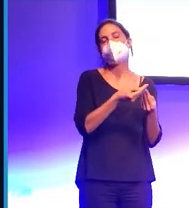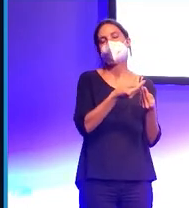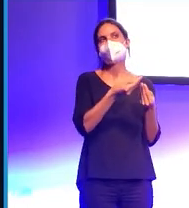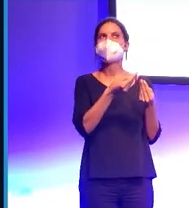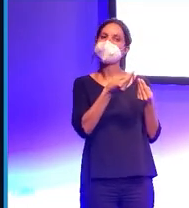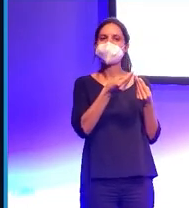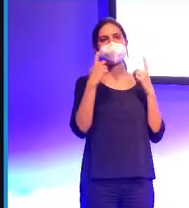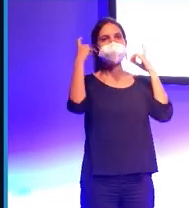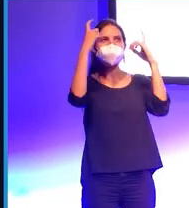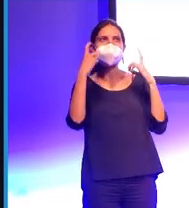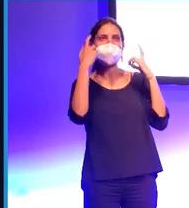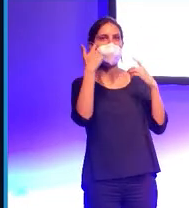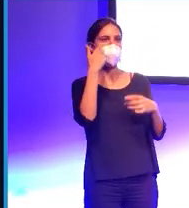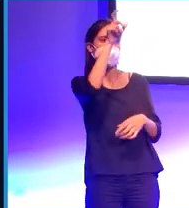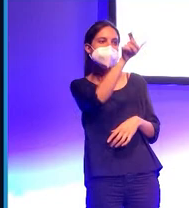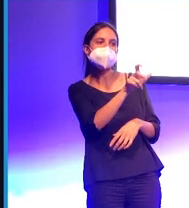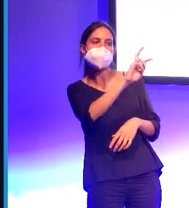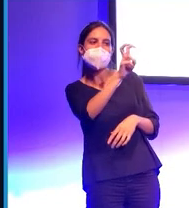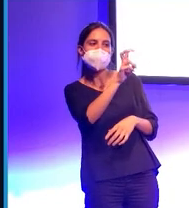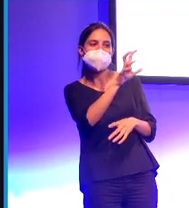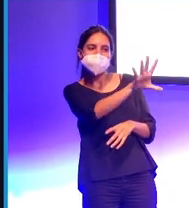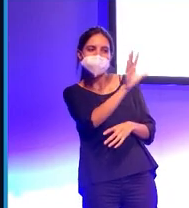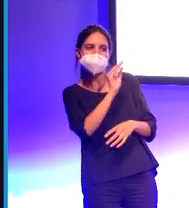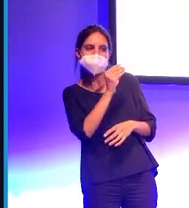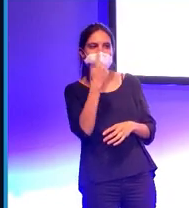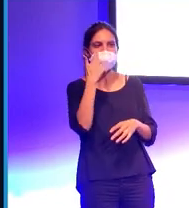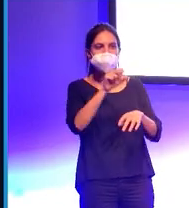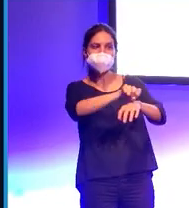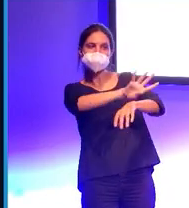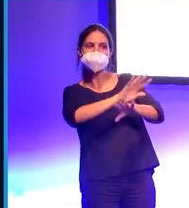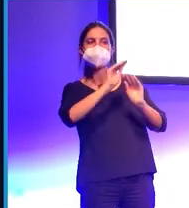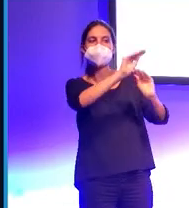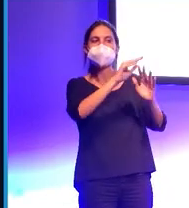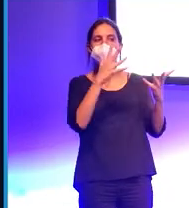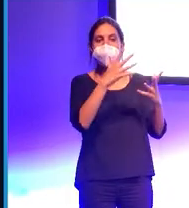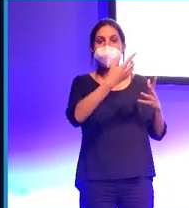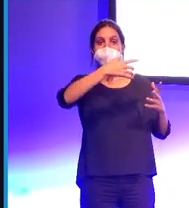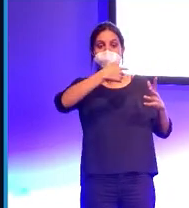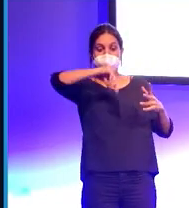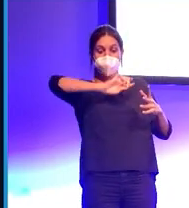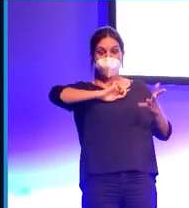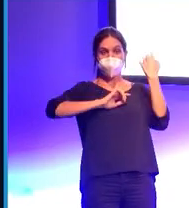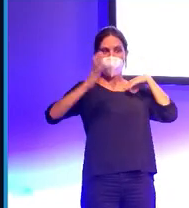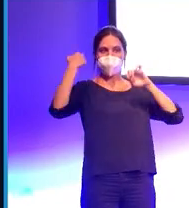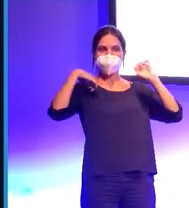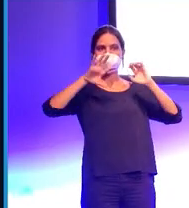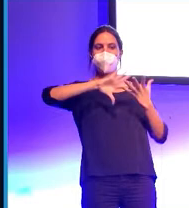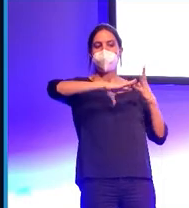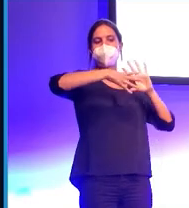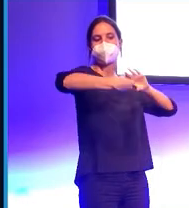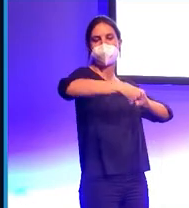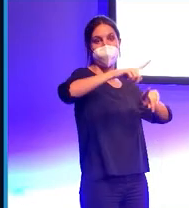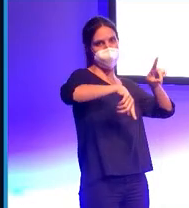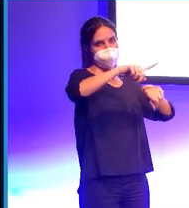intentando entender cómo se siente la otra persona, intentando entender las emociones que expresa y adaptando nuestro comportamiento porque de esta forma